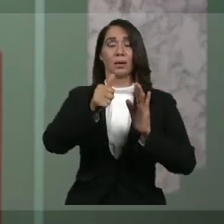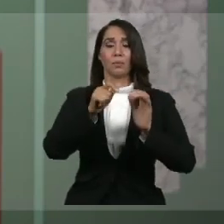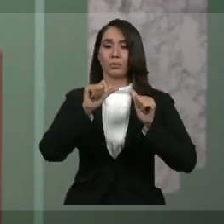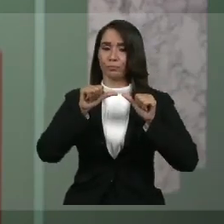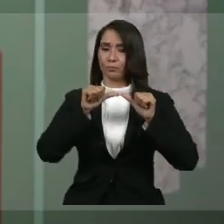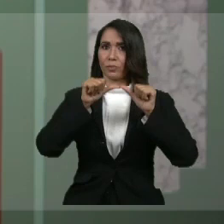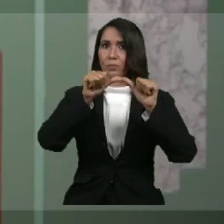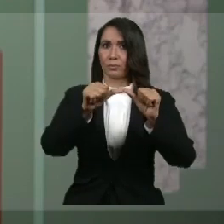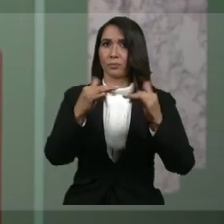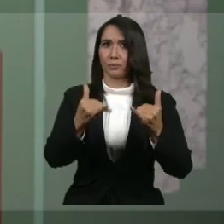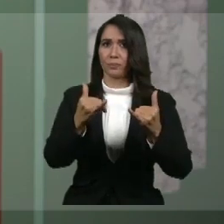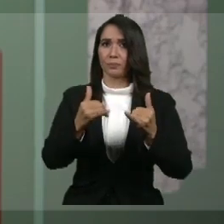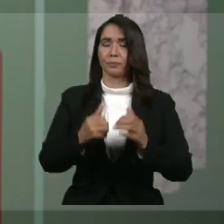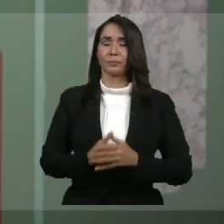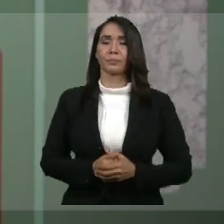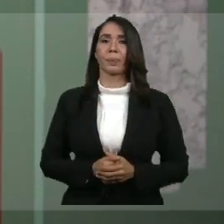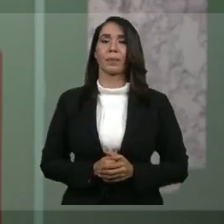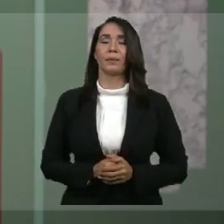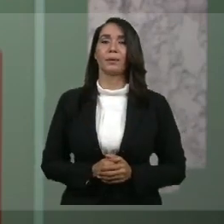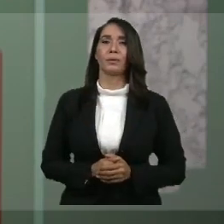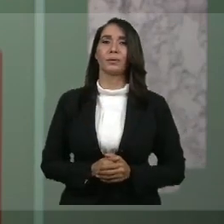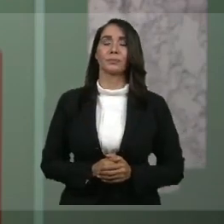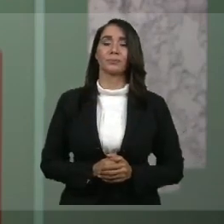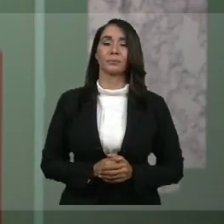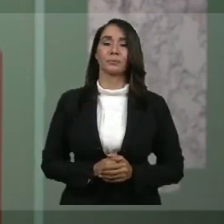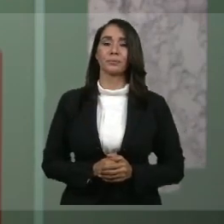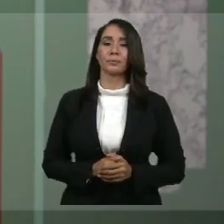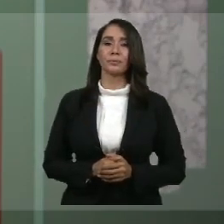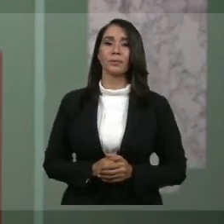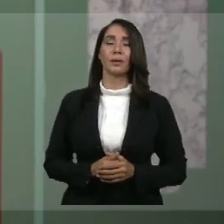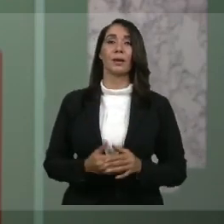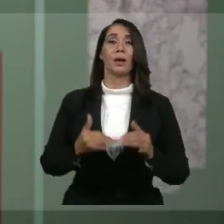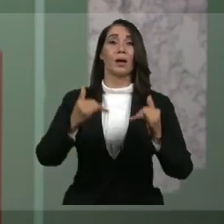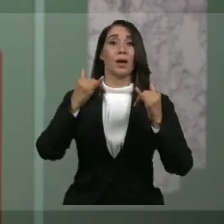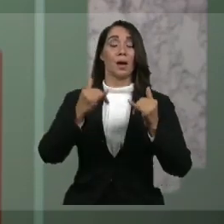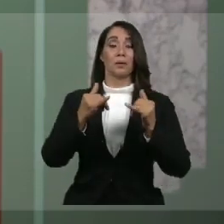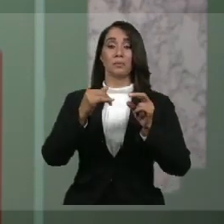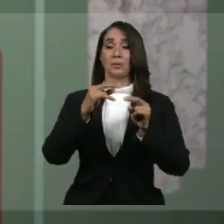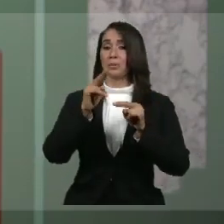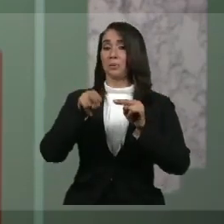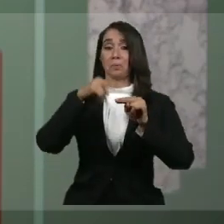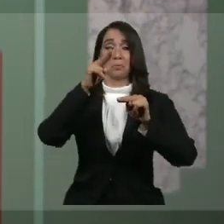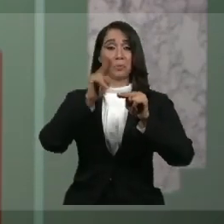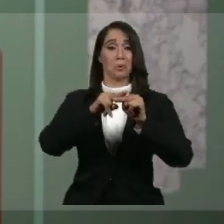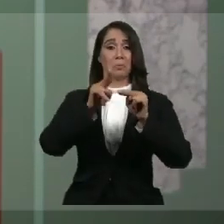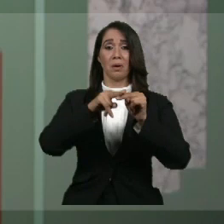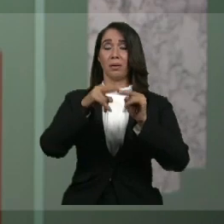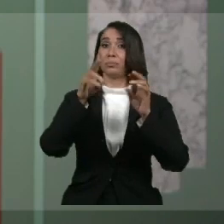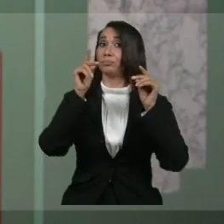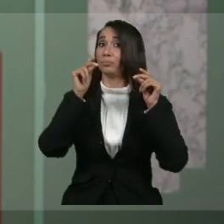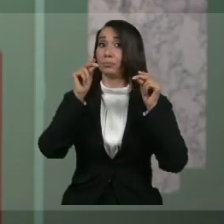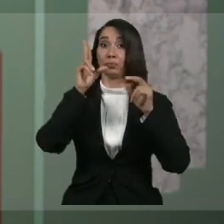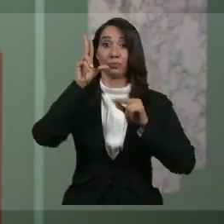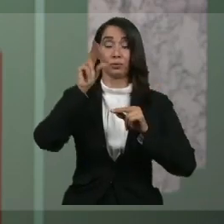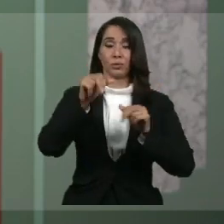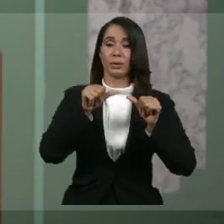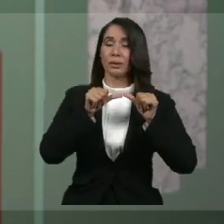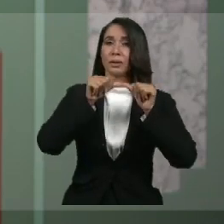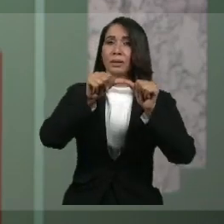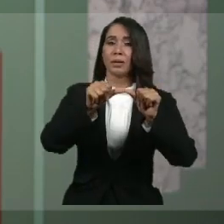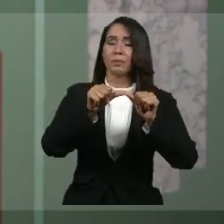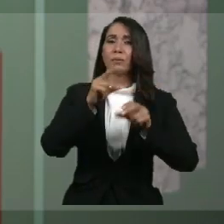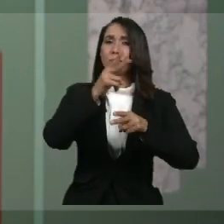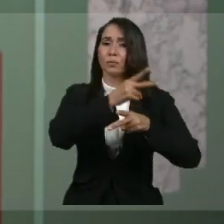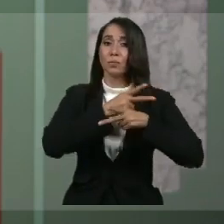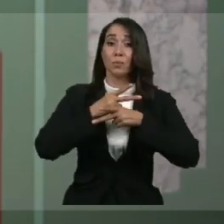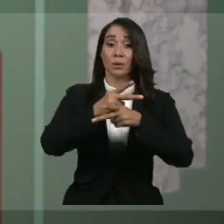mantenido hasta ahora. Aún no es tiempo de retornar a la normalidad. Es tiempo de cuidarse y de